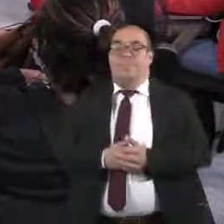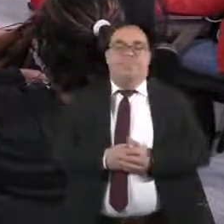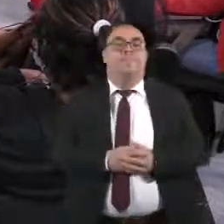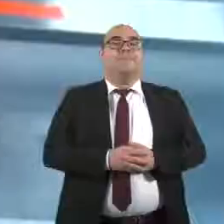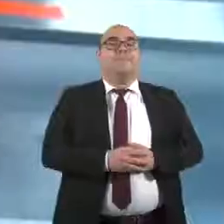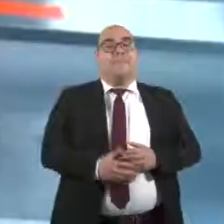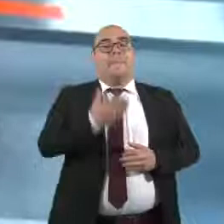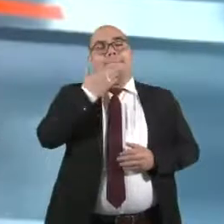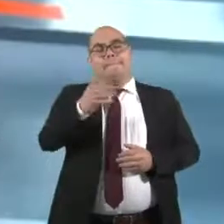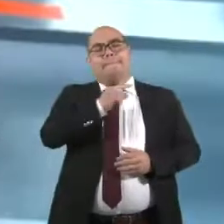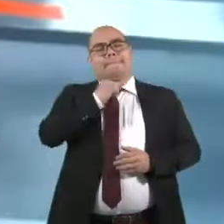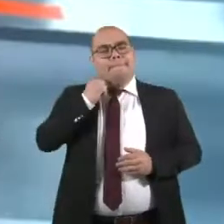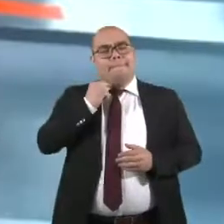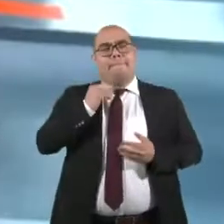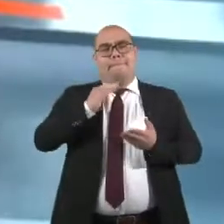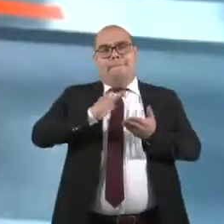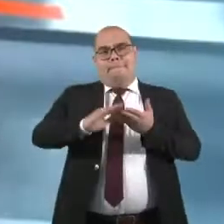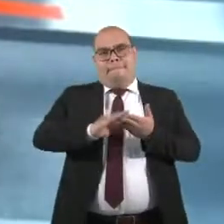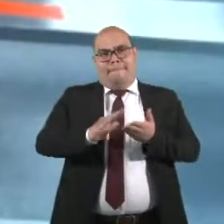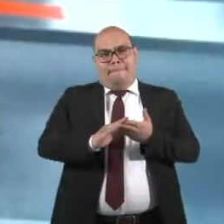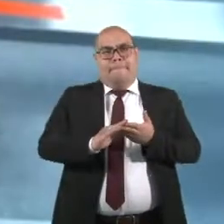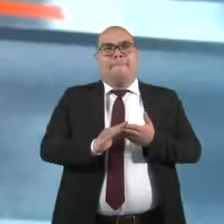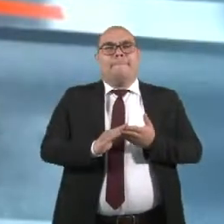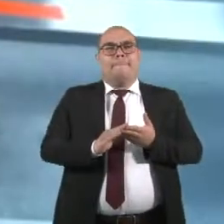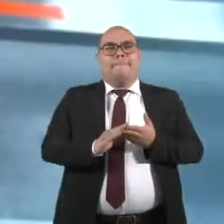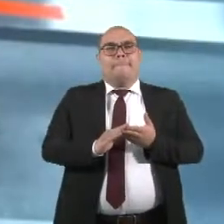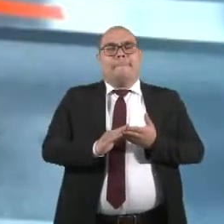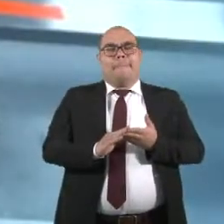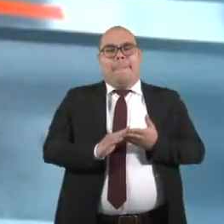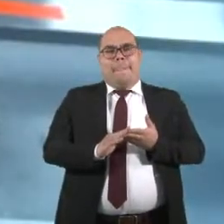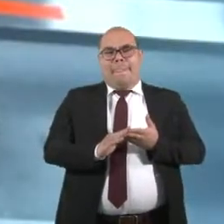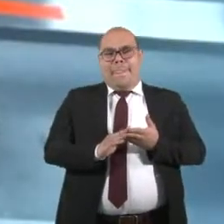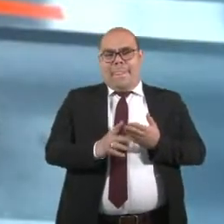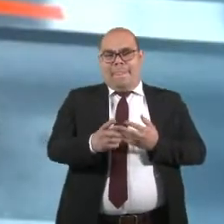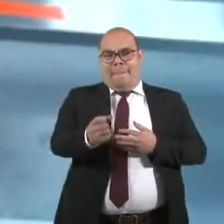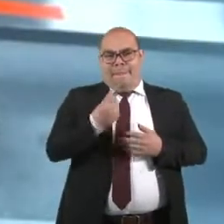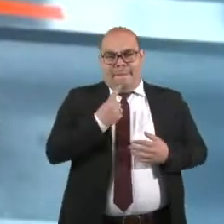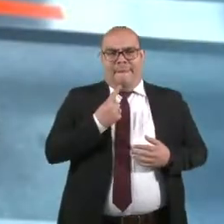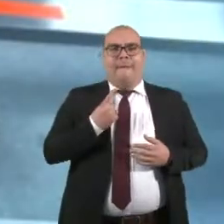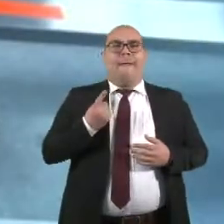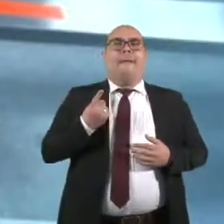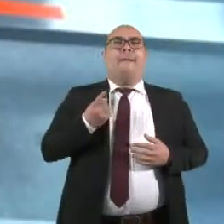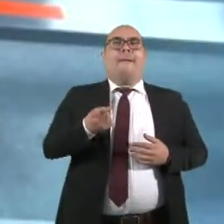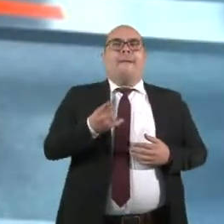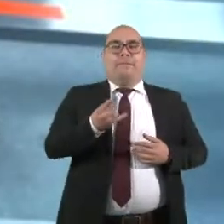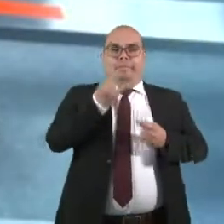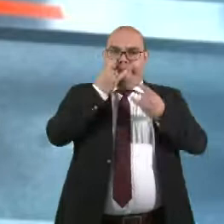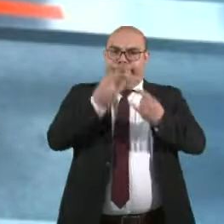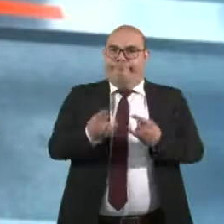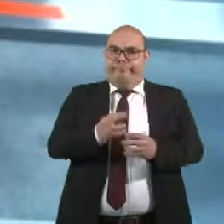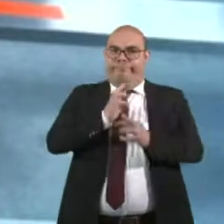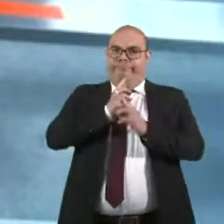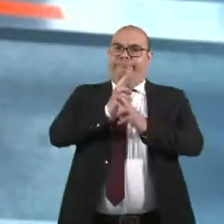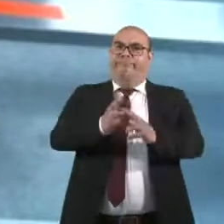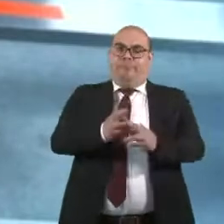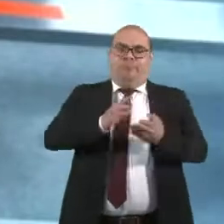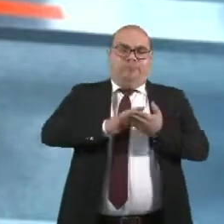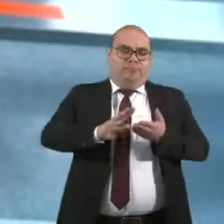padre, le ruego el favor, me deje contestar en la pregunta completa a comisionada, que es muy interesante, por favor.